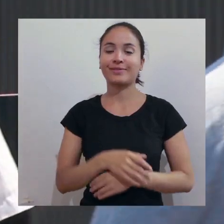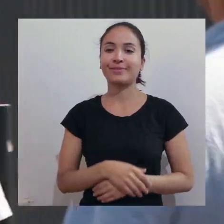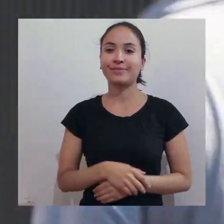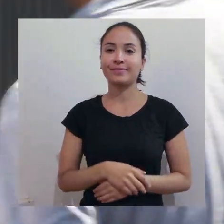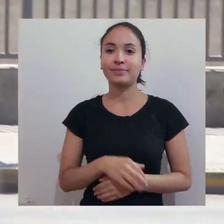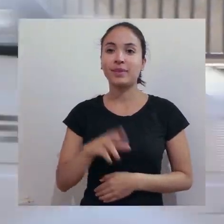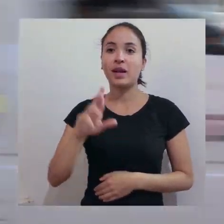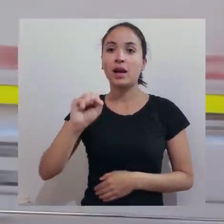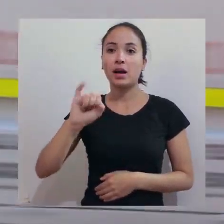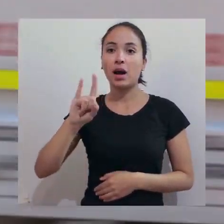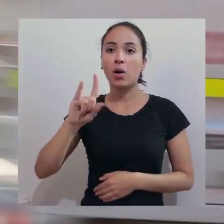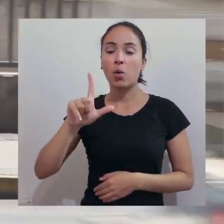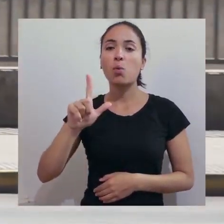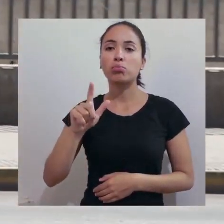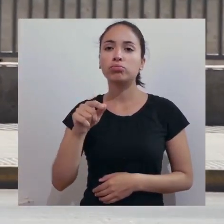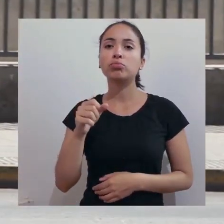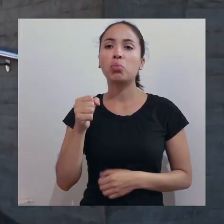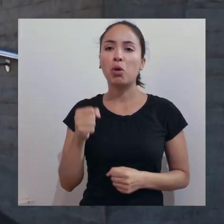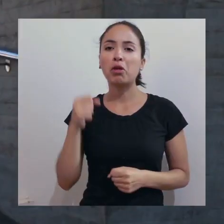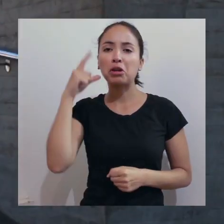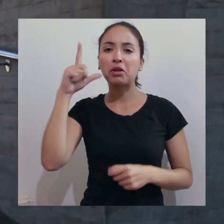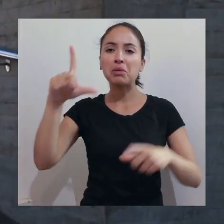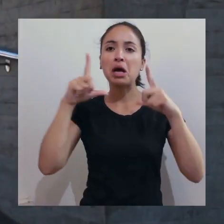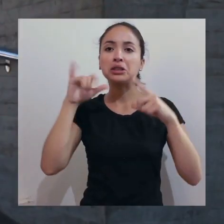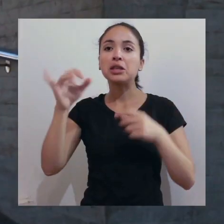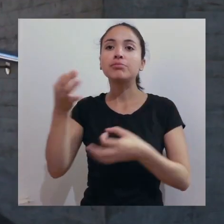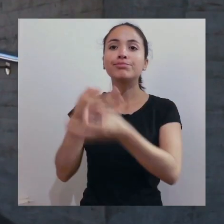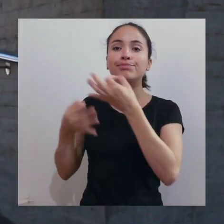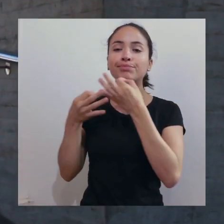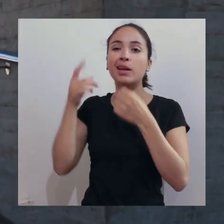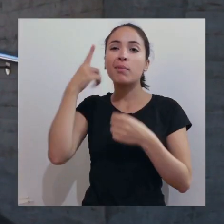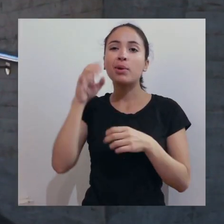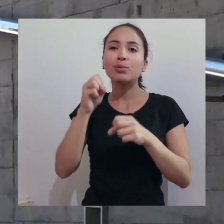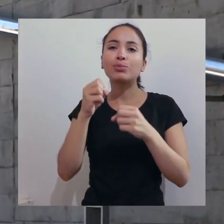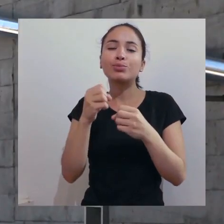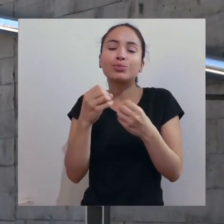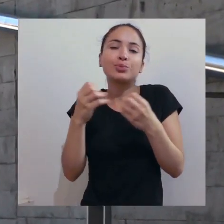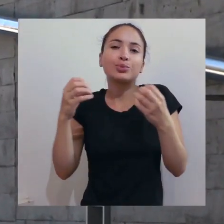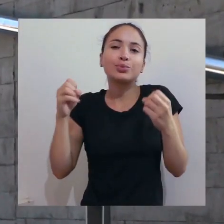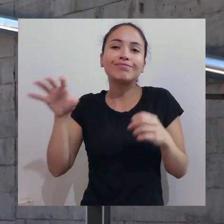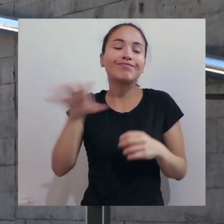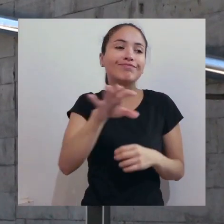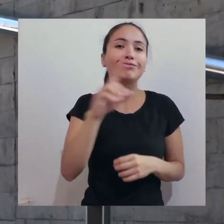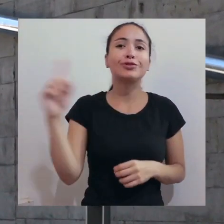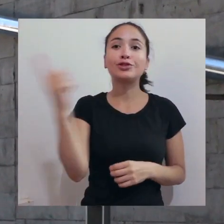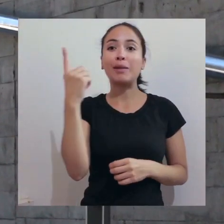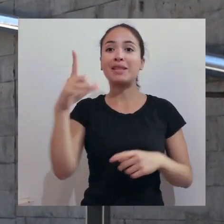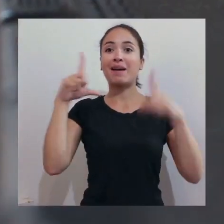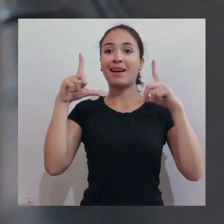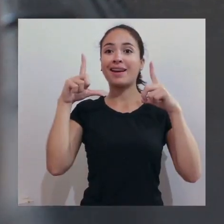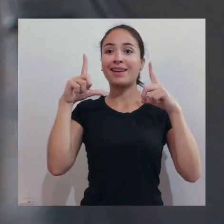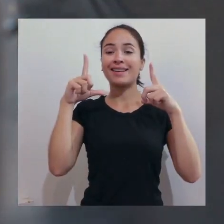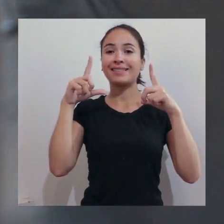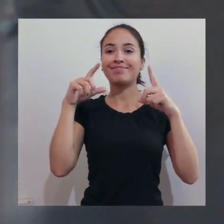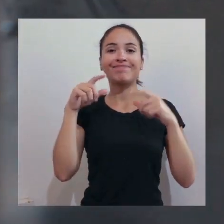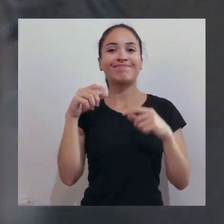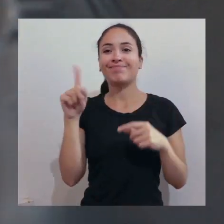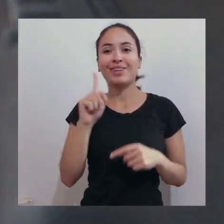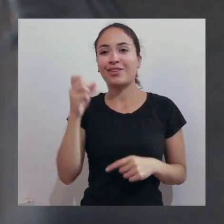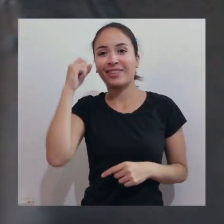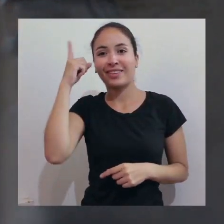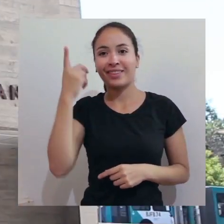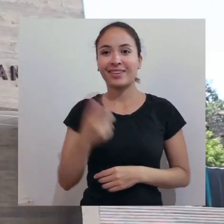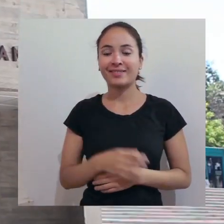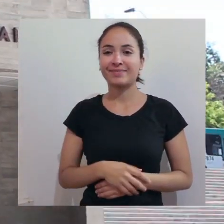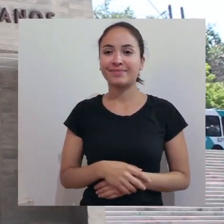Raúl es capaz de comprender una imagen si se la describen, pero muchos espacios son completamente visuales y no puede acceder a ellos sin que se